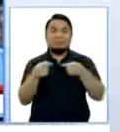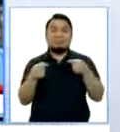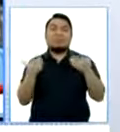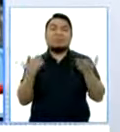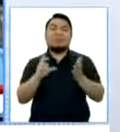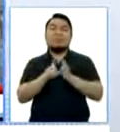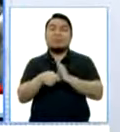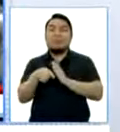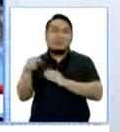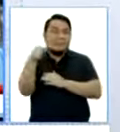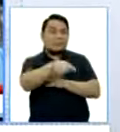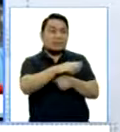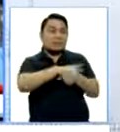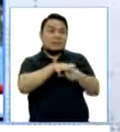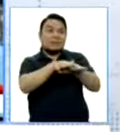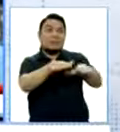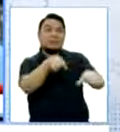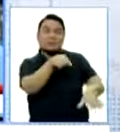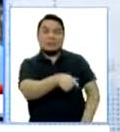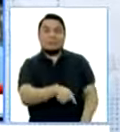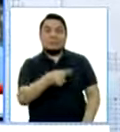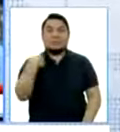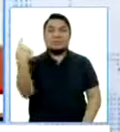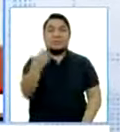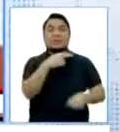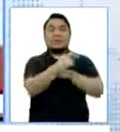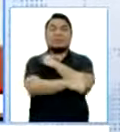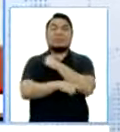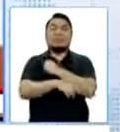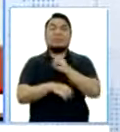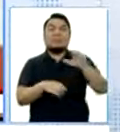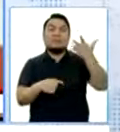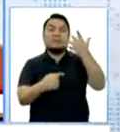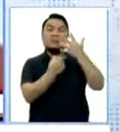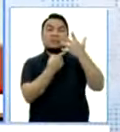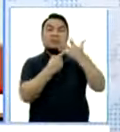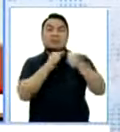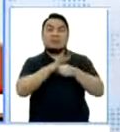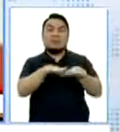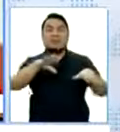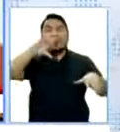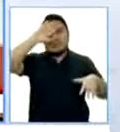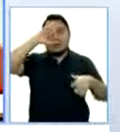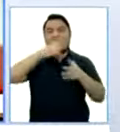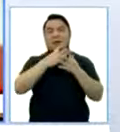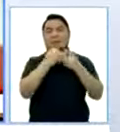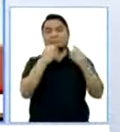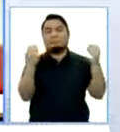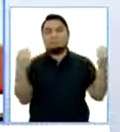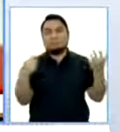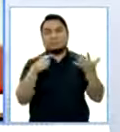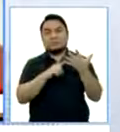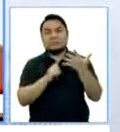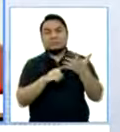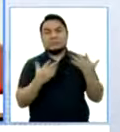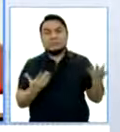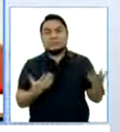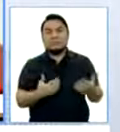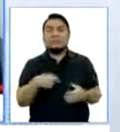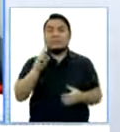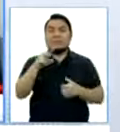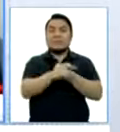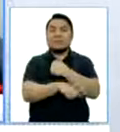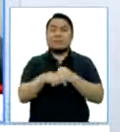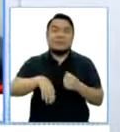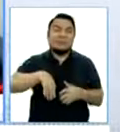sanitaria, somos el quinto país con personas contagiadas por el COVID-19, somos uno de los